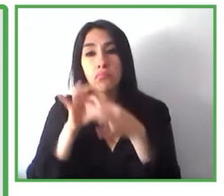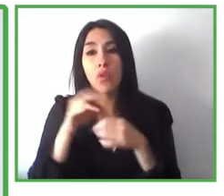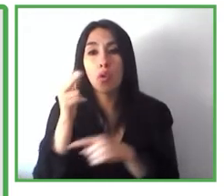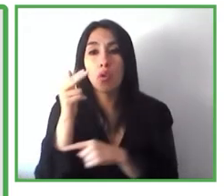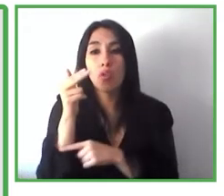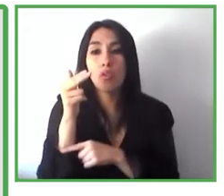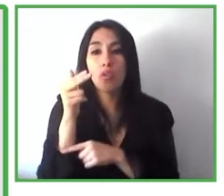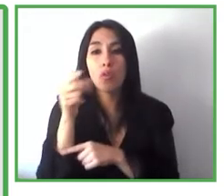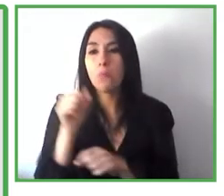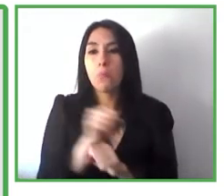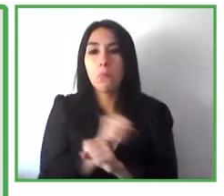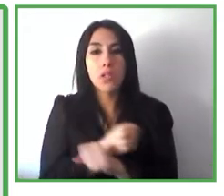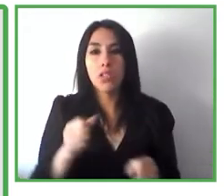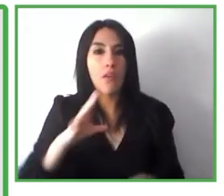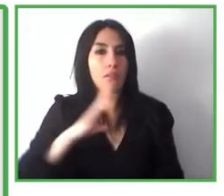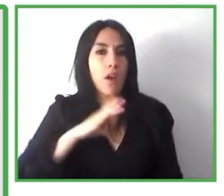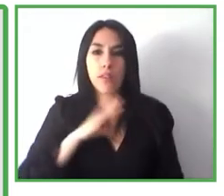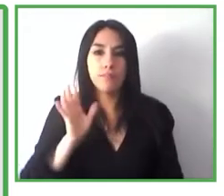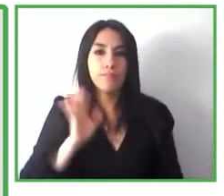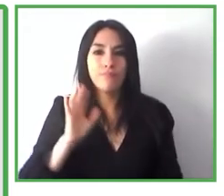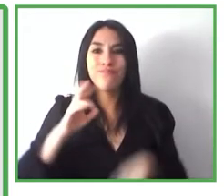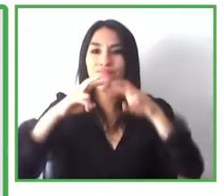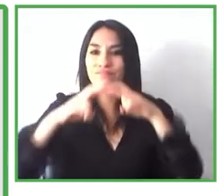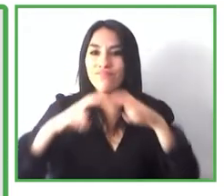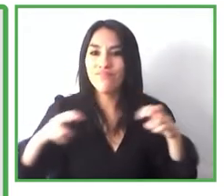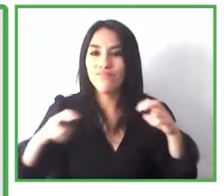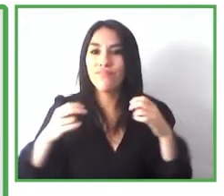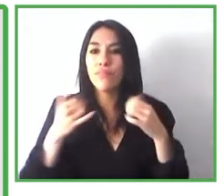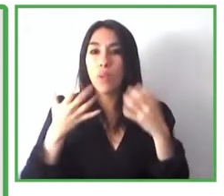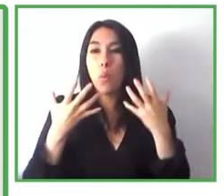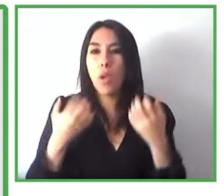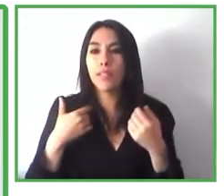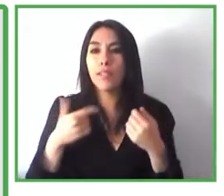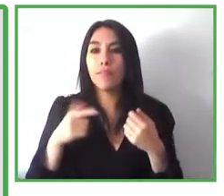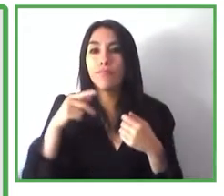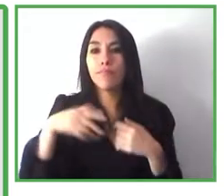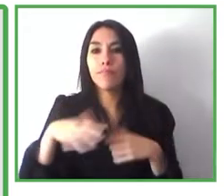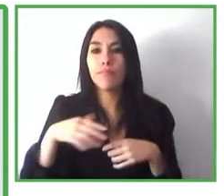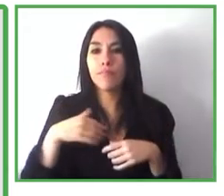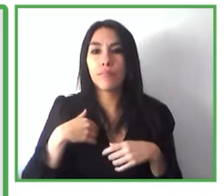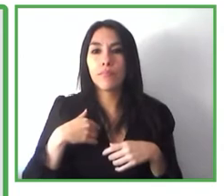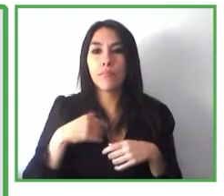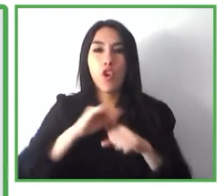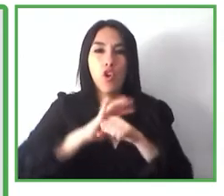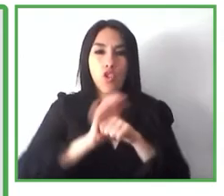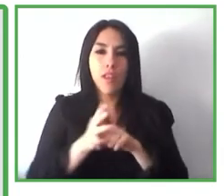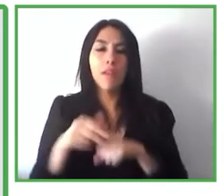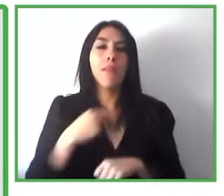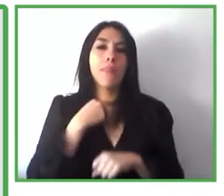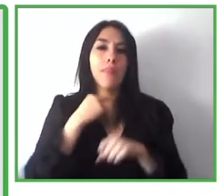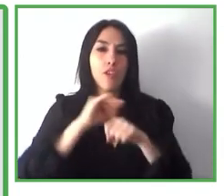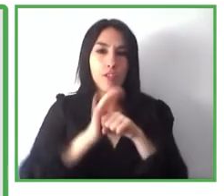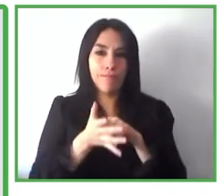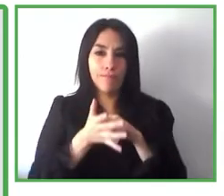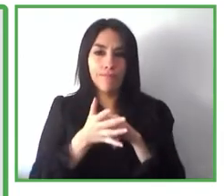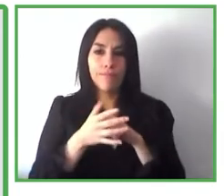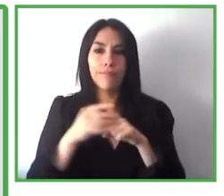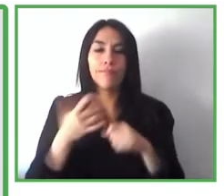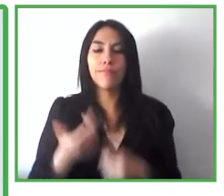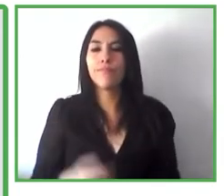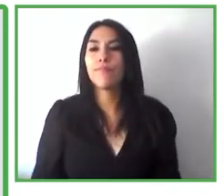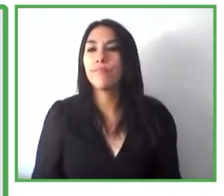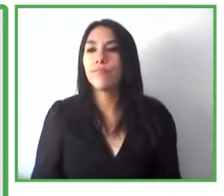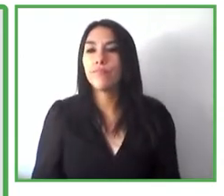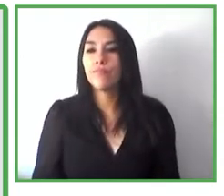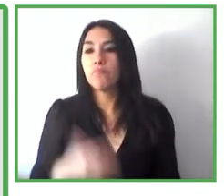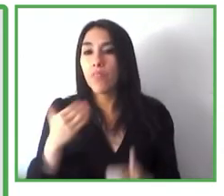determinadas tendencias que se han visto aceleradas debido a la COVID-19 están impactando y van a impactar tanto en los hábitos de consumo como